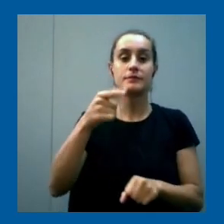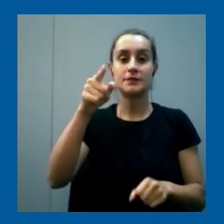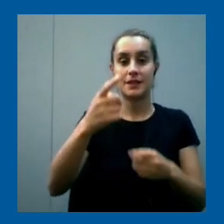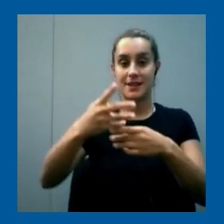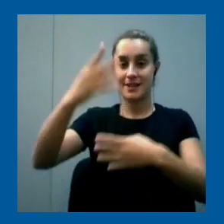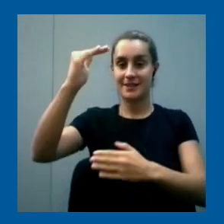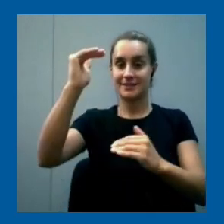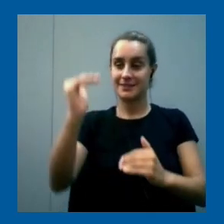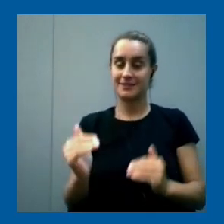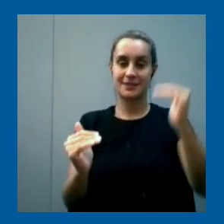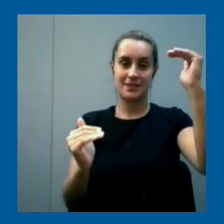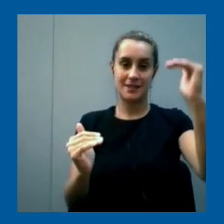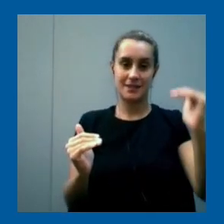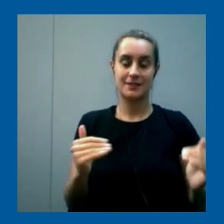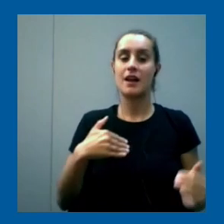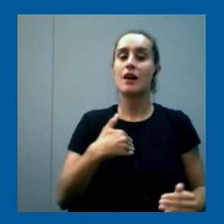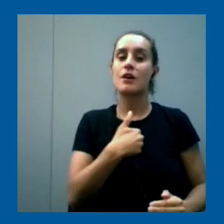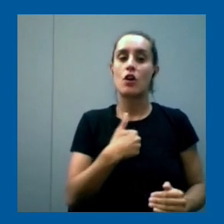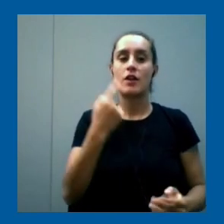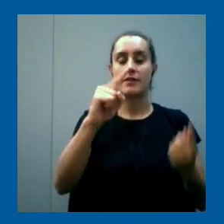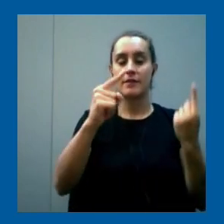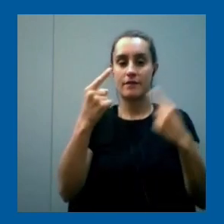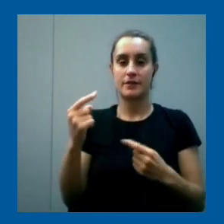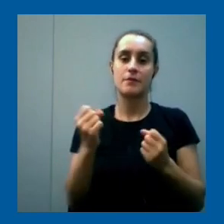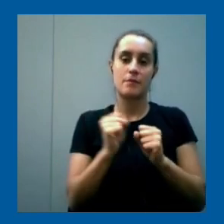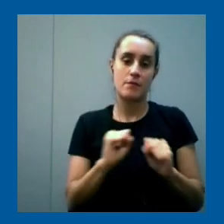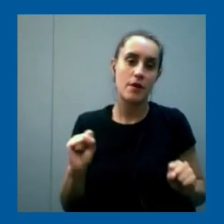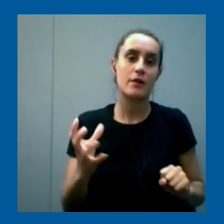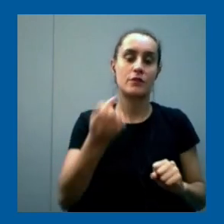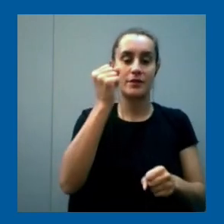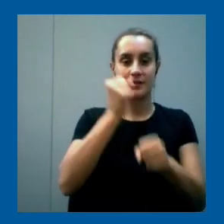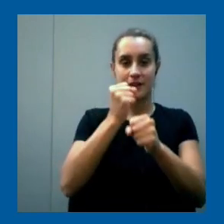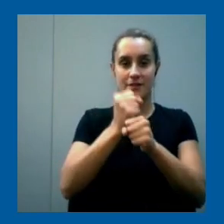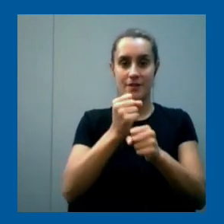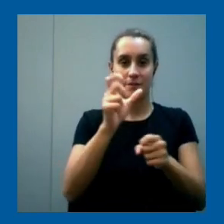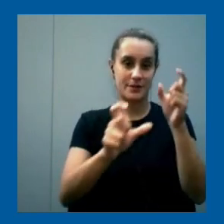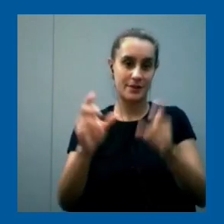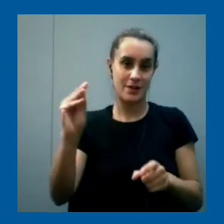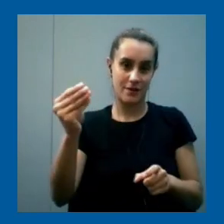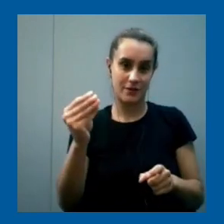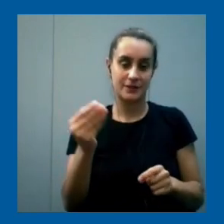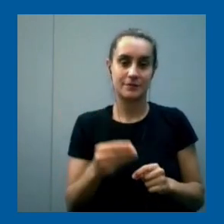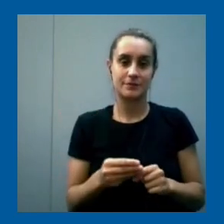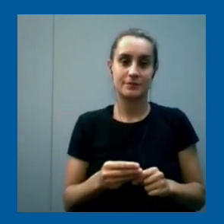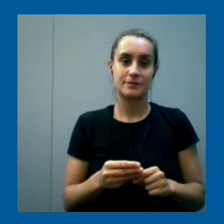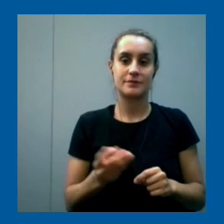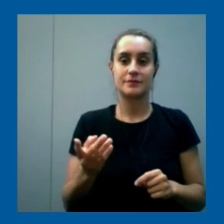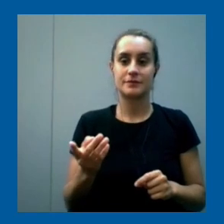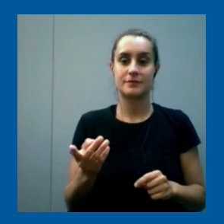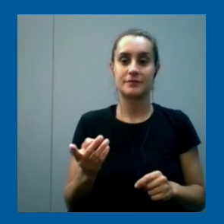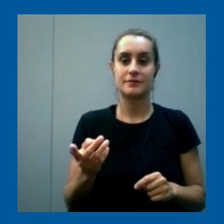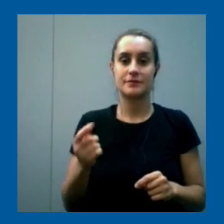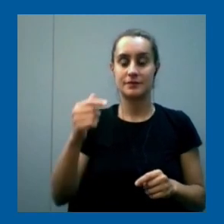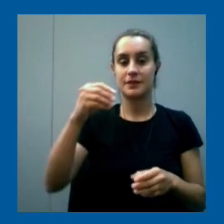de los roles, de los distintos roles, en donde terminan consiguiendo trabajo los jóvenes, dentro de las empresas